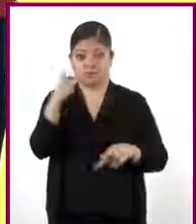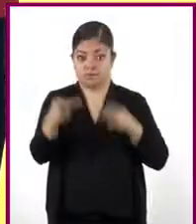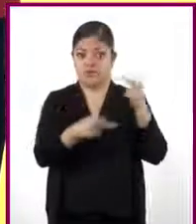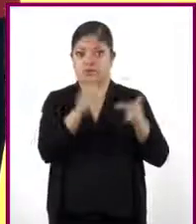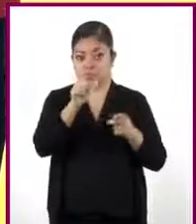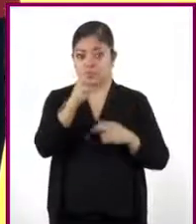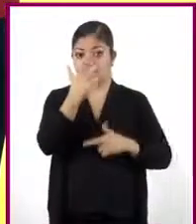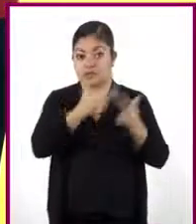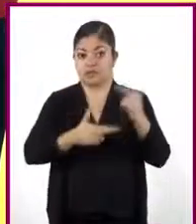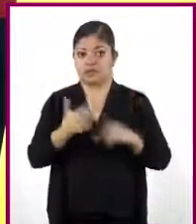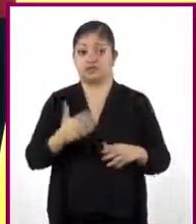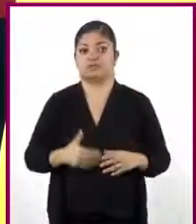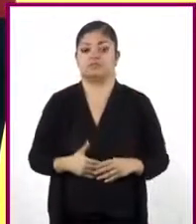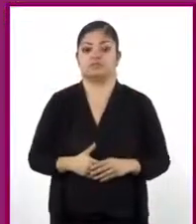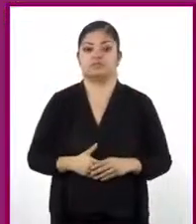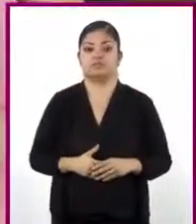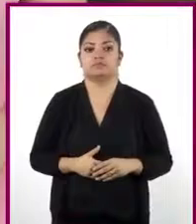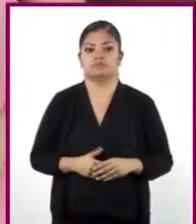cuando regresemos.